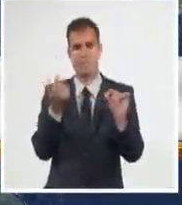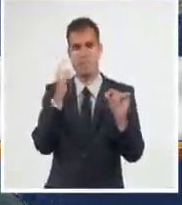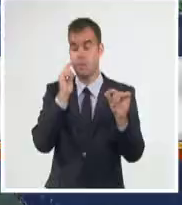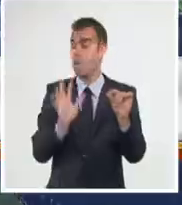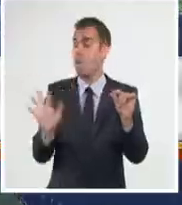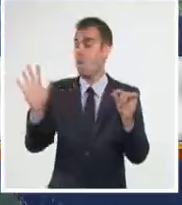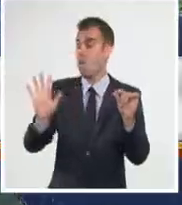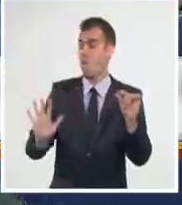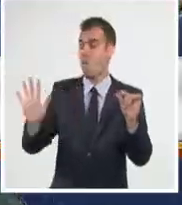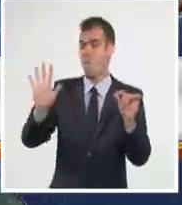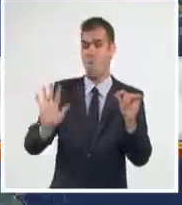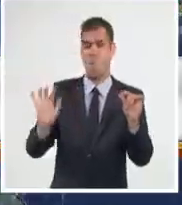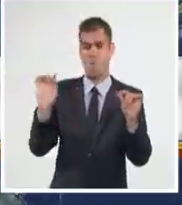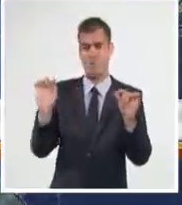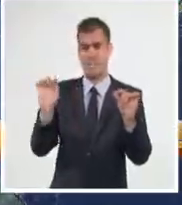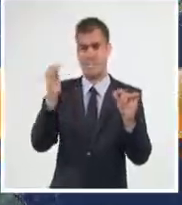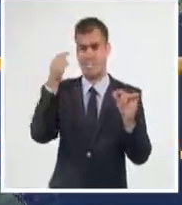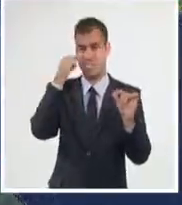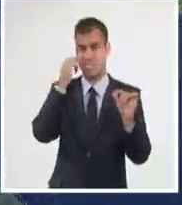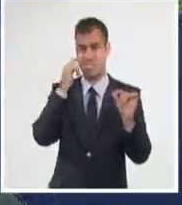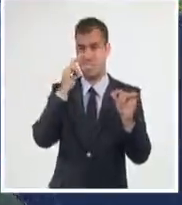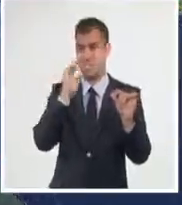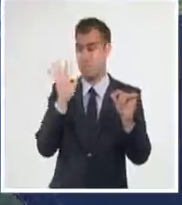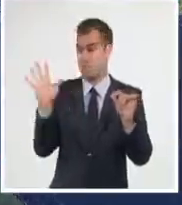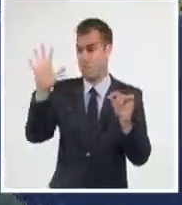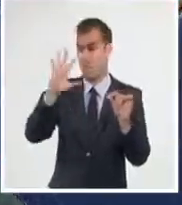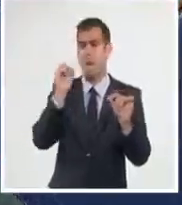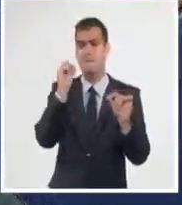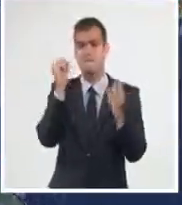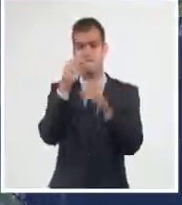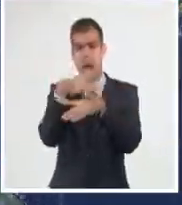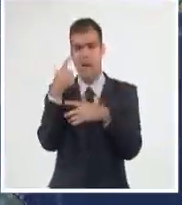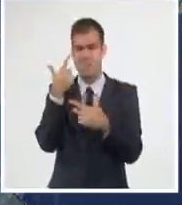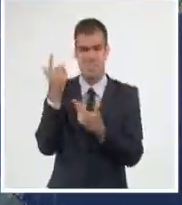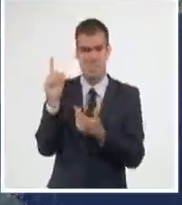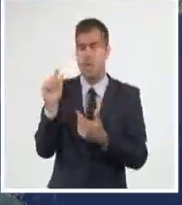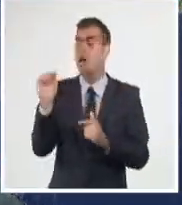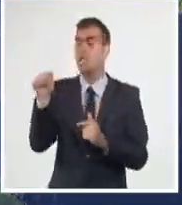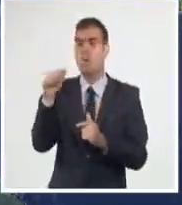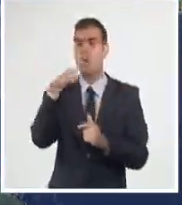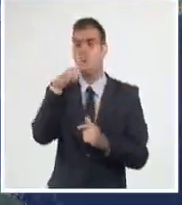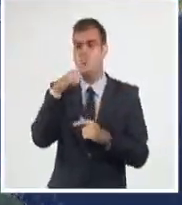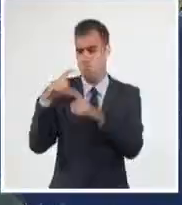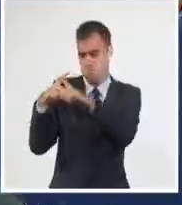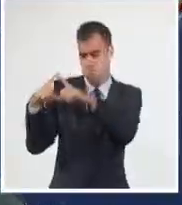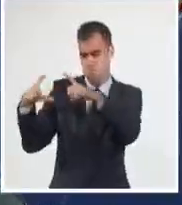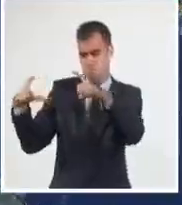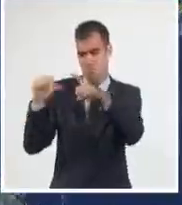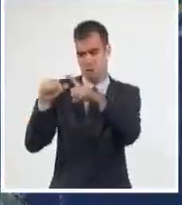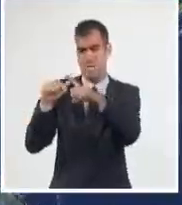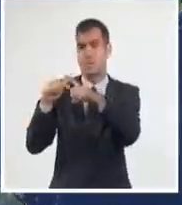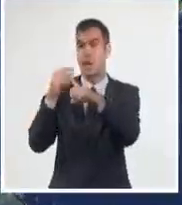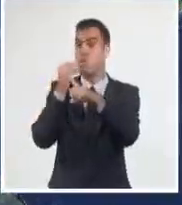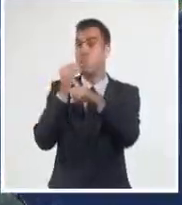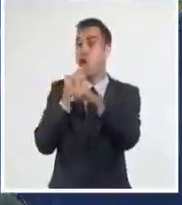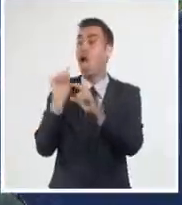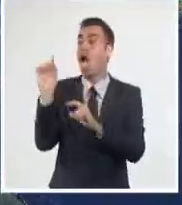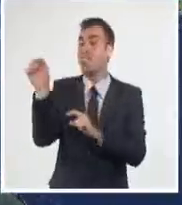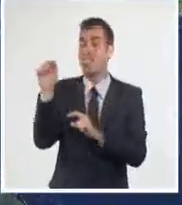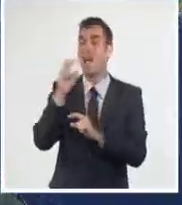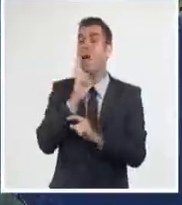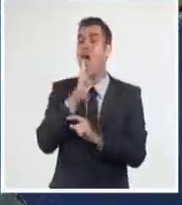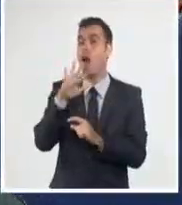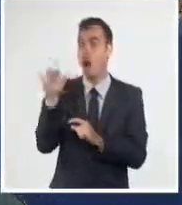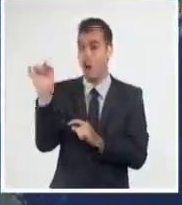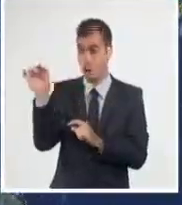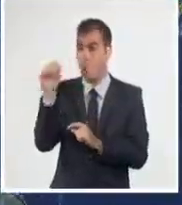tropical que está allá sobre Yucatán. Se dirige hacia el Golfo de Campeche. Aquí pudiera tener algún desarrollo tropical cuando deje